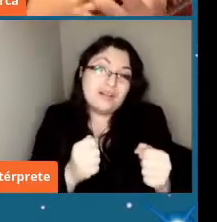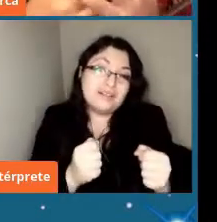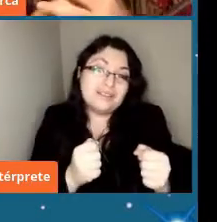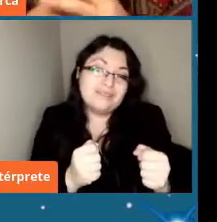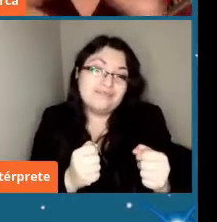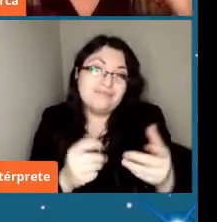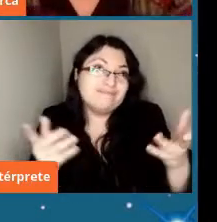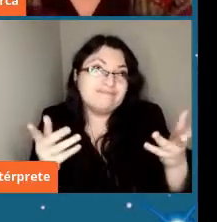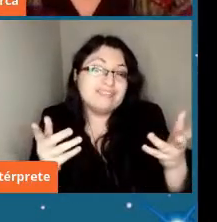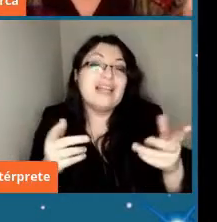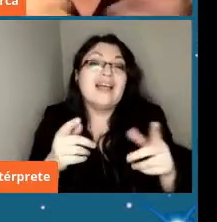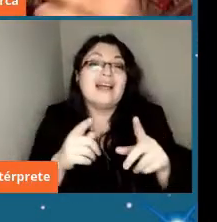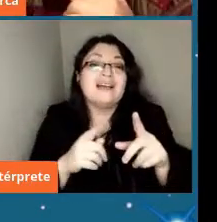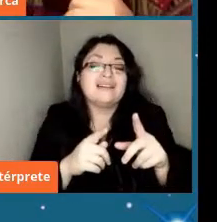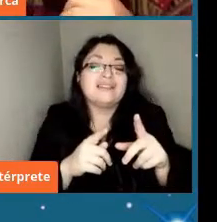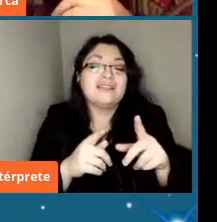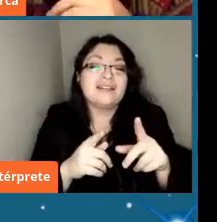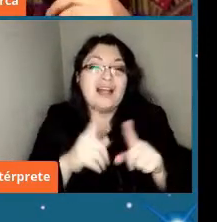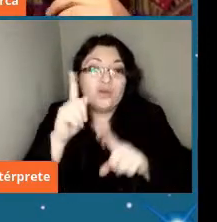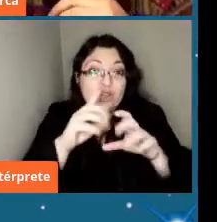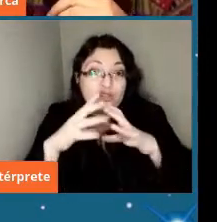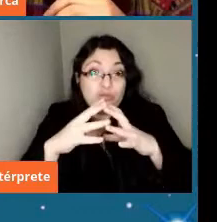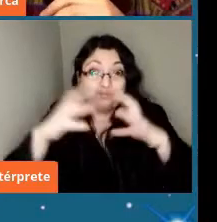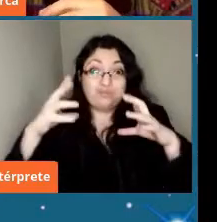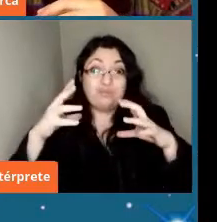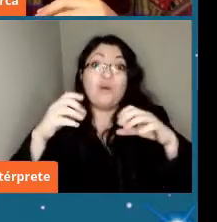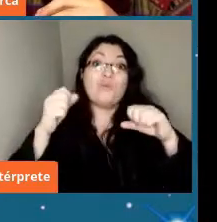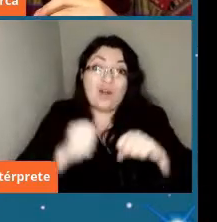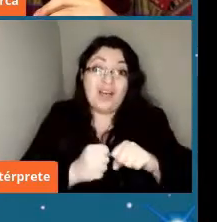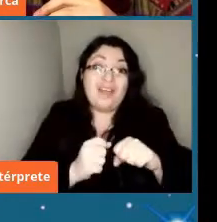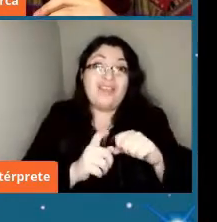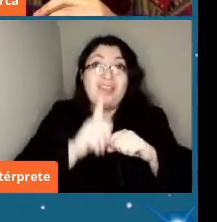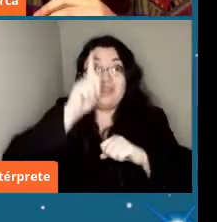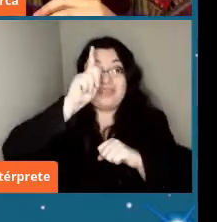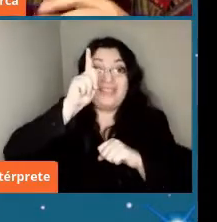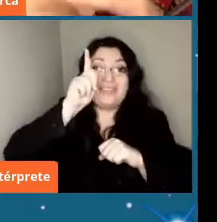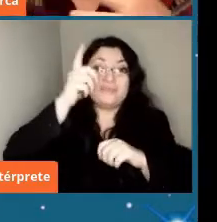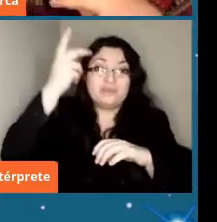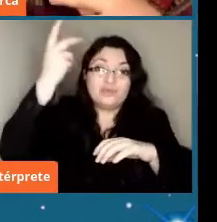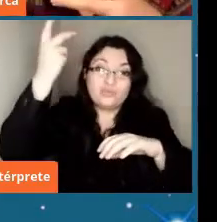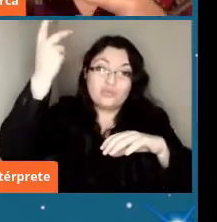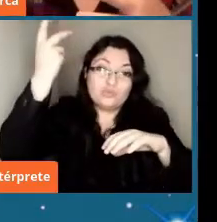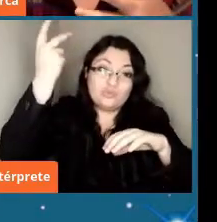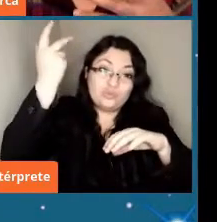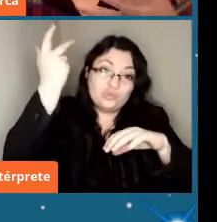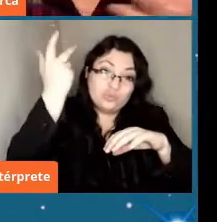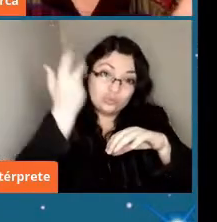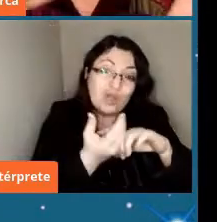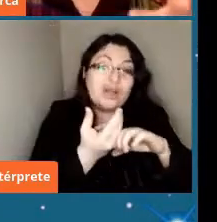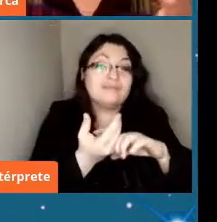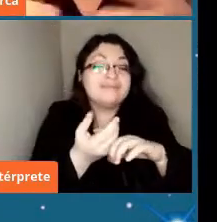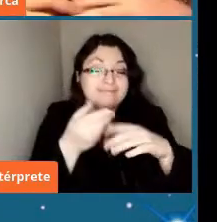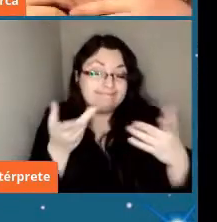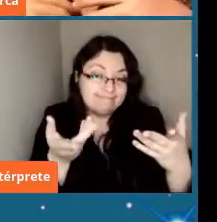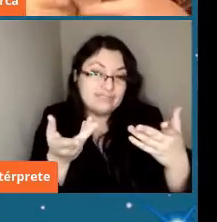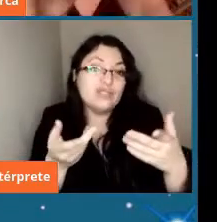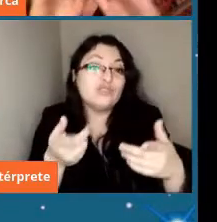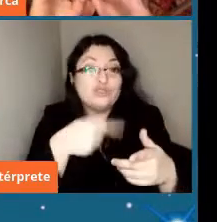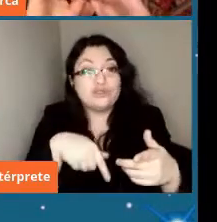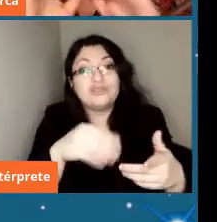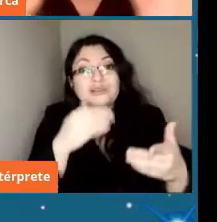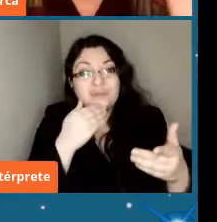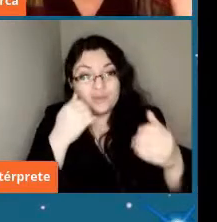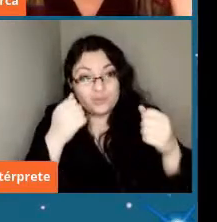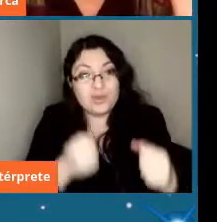llegada de cuerpos más grandes desde desde el espacio con lo cual podemos tener